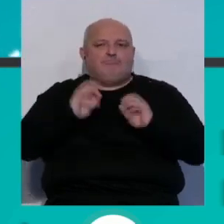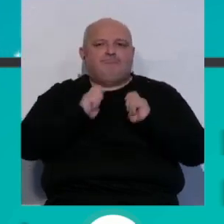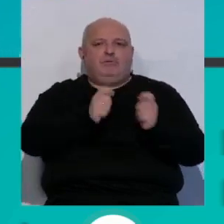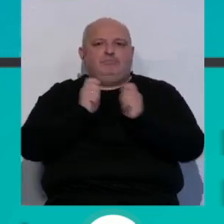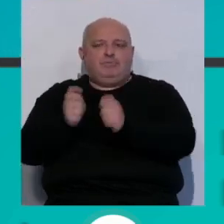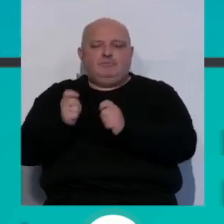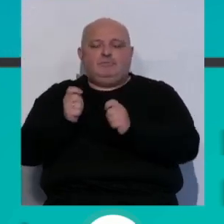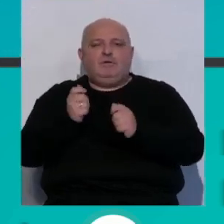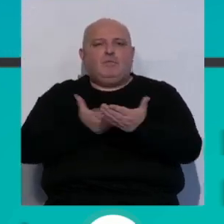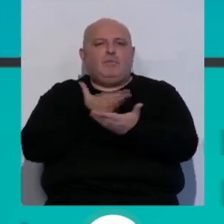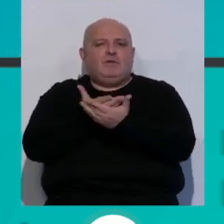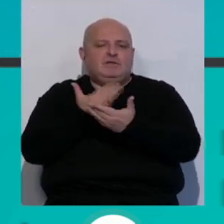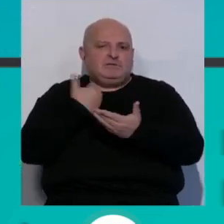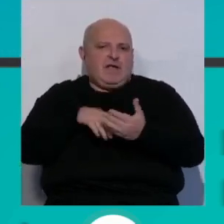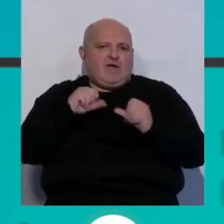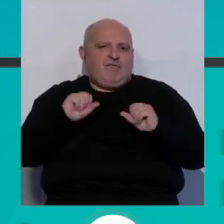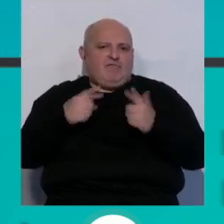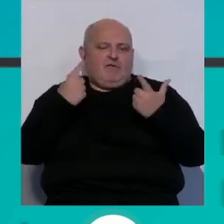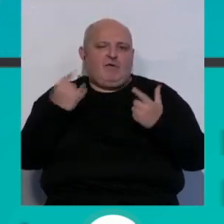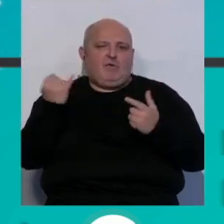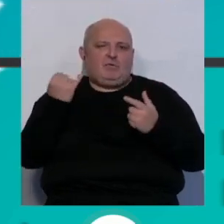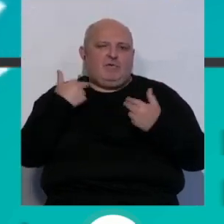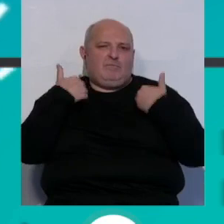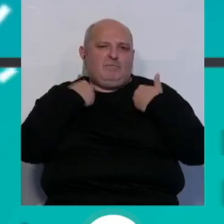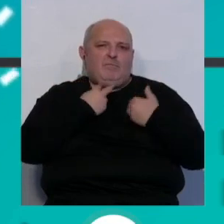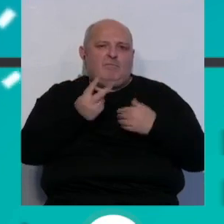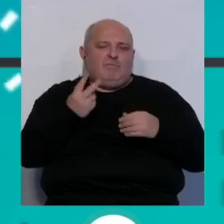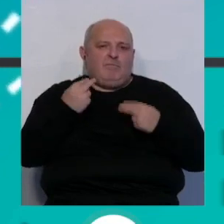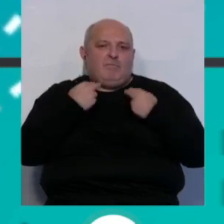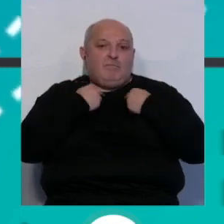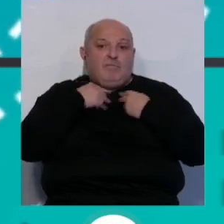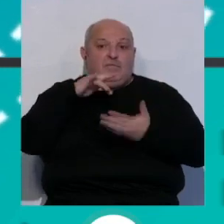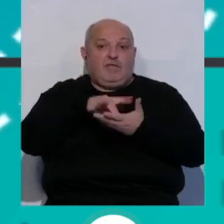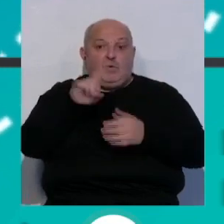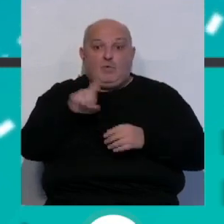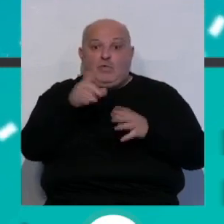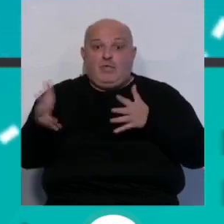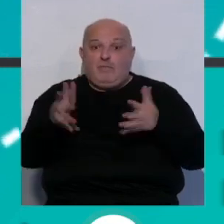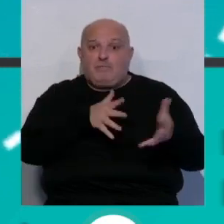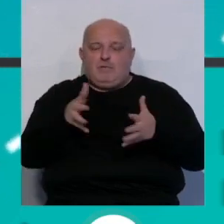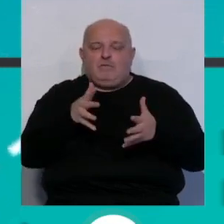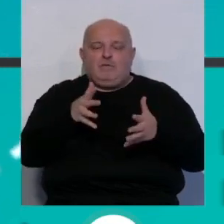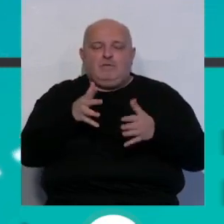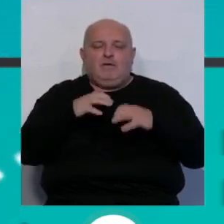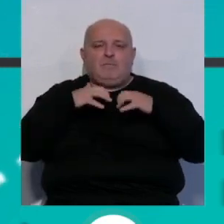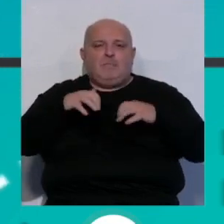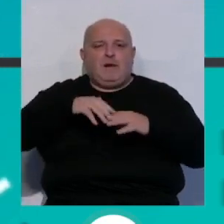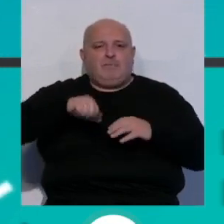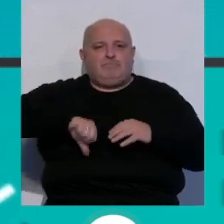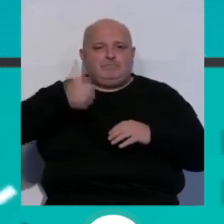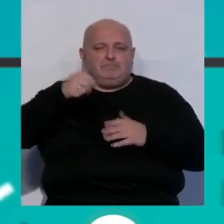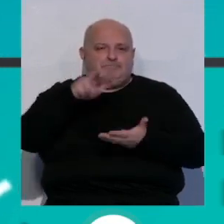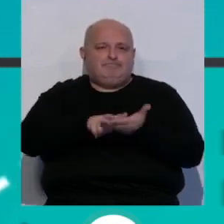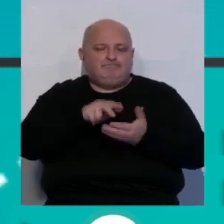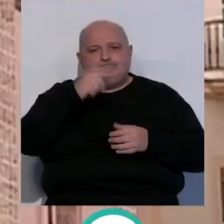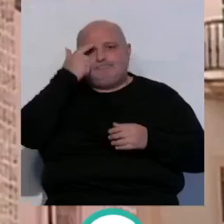provincia. La propuesta ya se ha trasladado a la Junta de Portavoces de la Diputación y el día 1 de marzo se elevará a pleno para su ratificación.